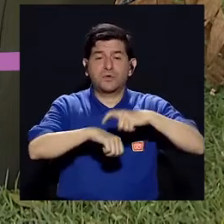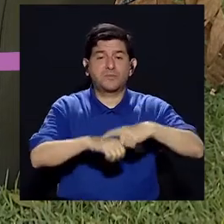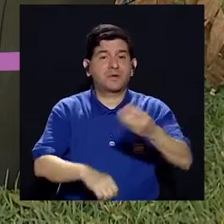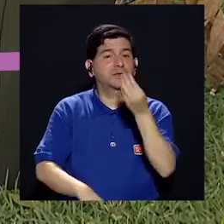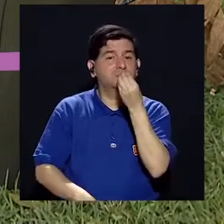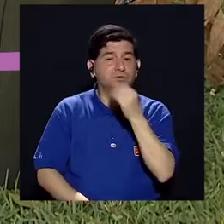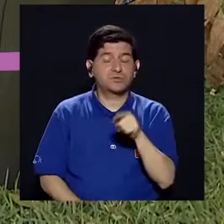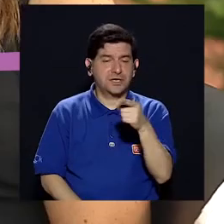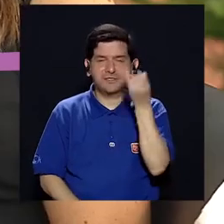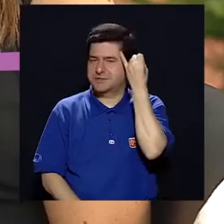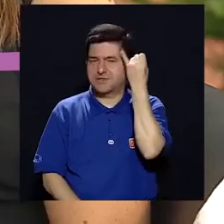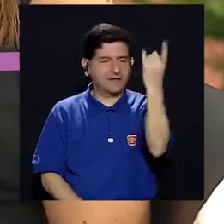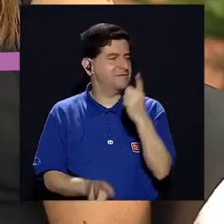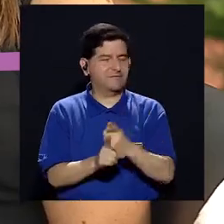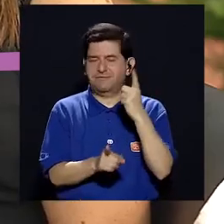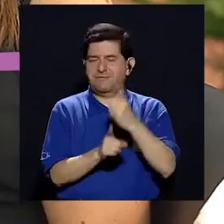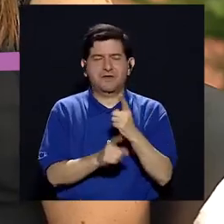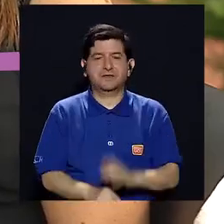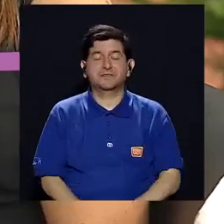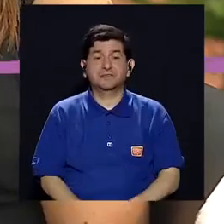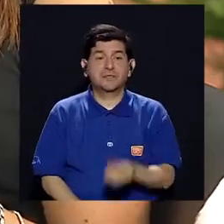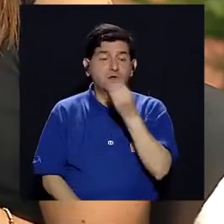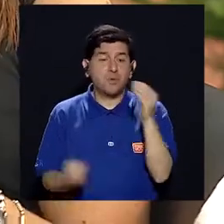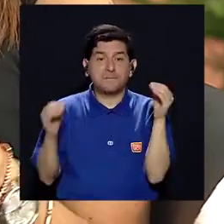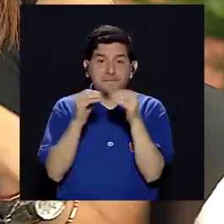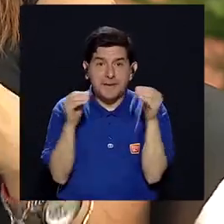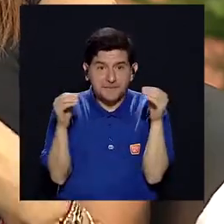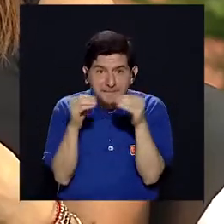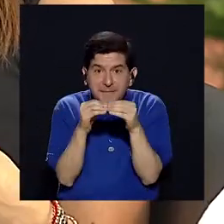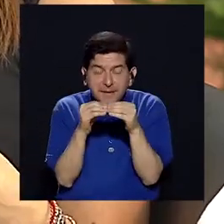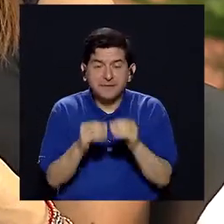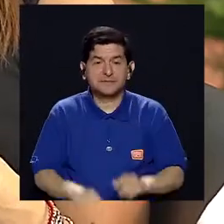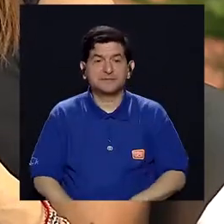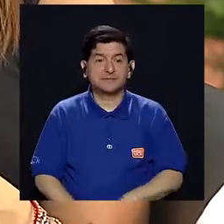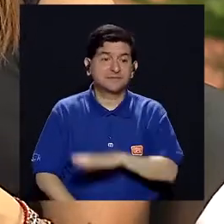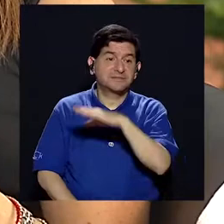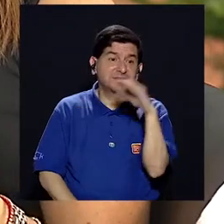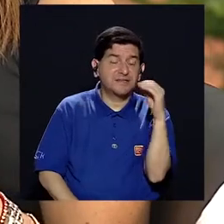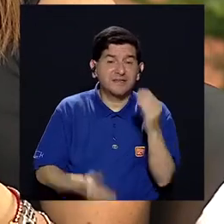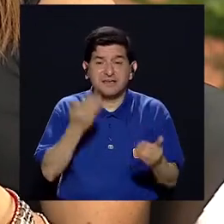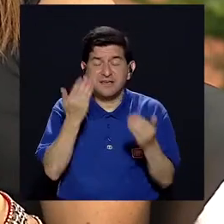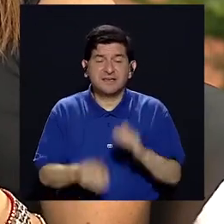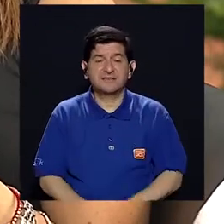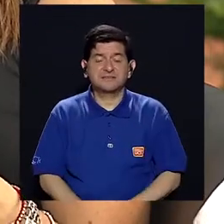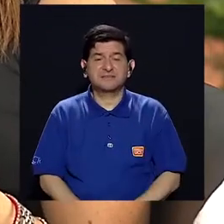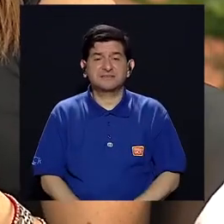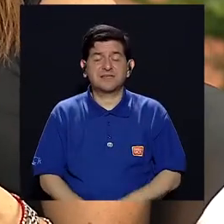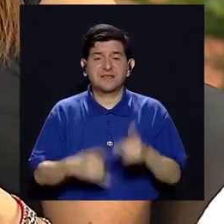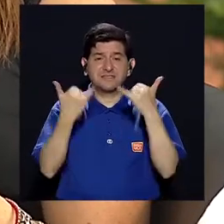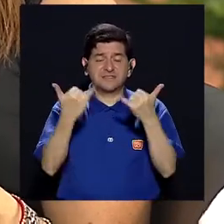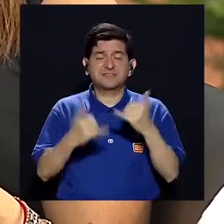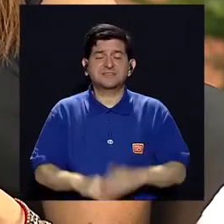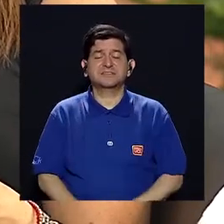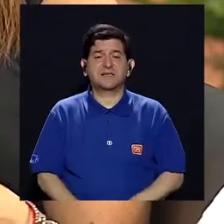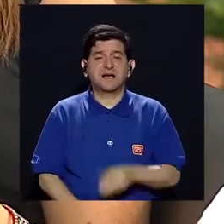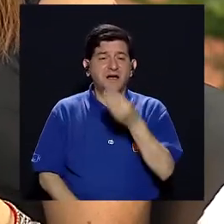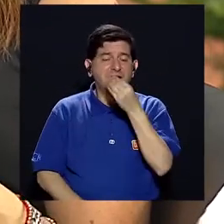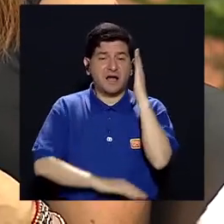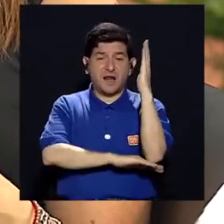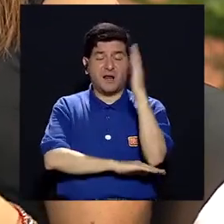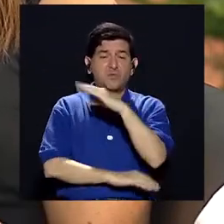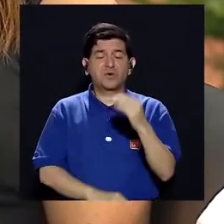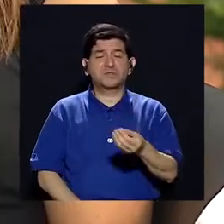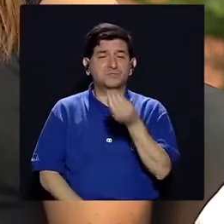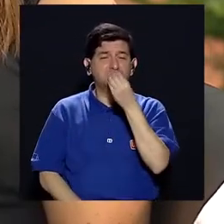tiempos de comida al día, lo cual no es lo ideal porque vamos a comer más cantidad de la cuenta y como llegamos al almuerzo o a la cena,